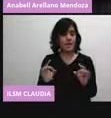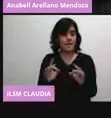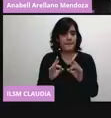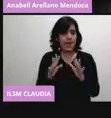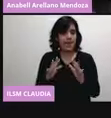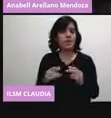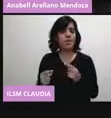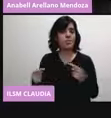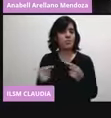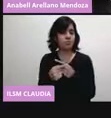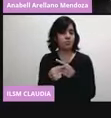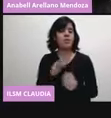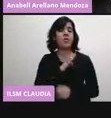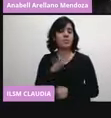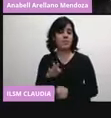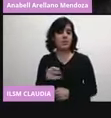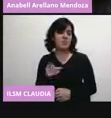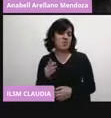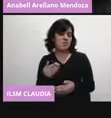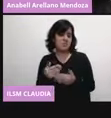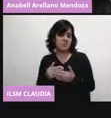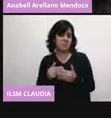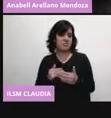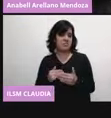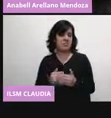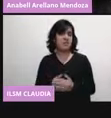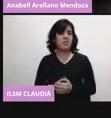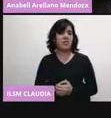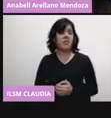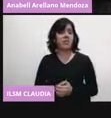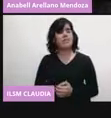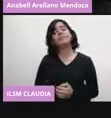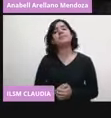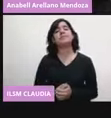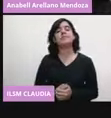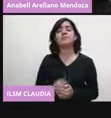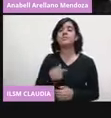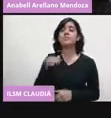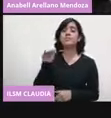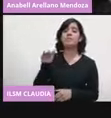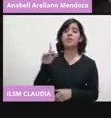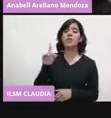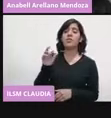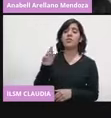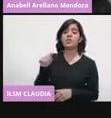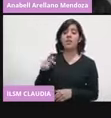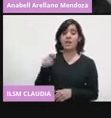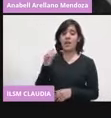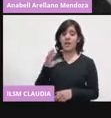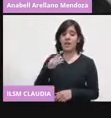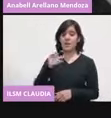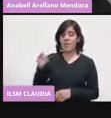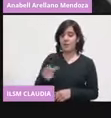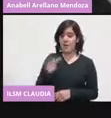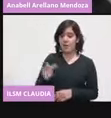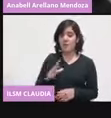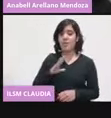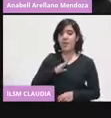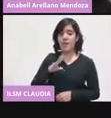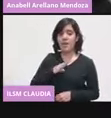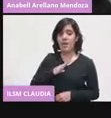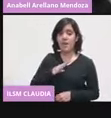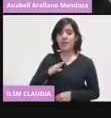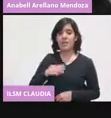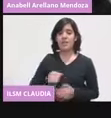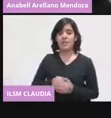Doctora, si me permite, haciendo una, que creo que, bueno, viene una pregunta del público, de la audiencia, que nos